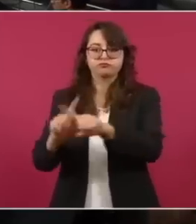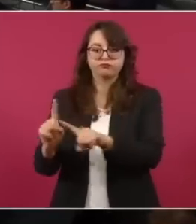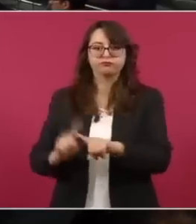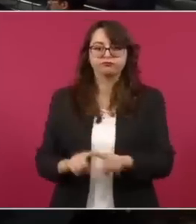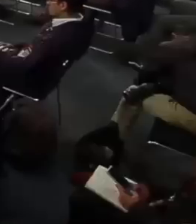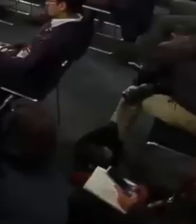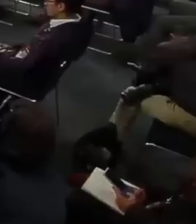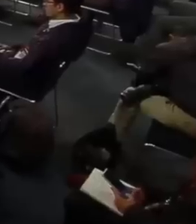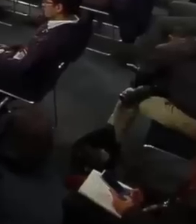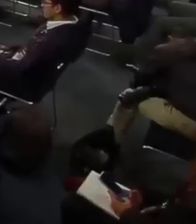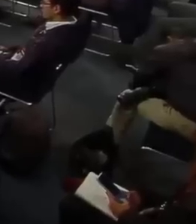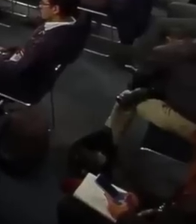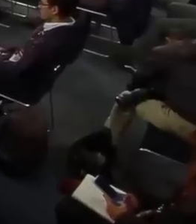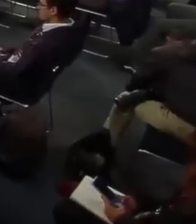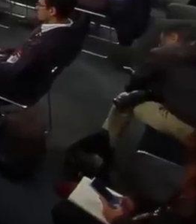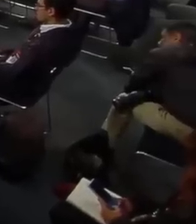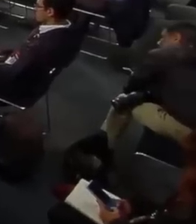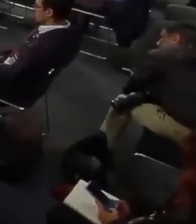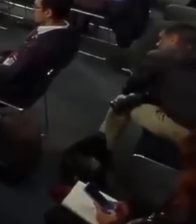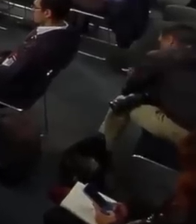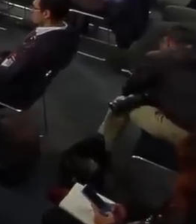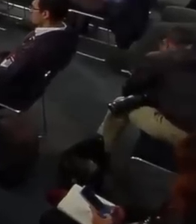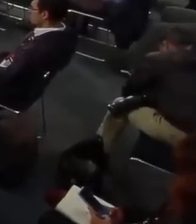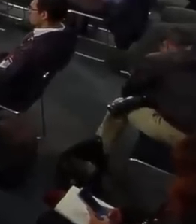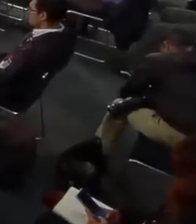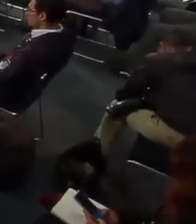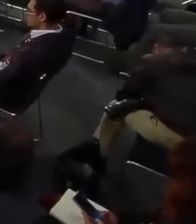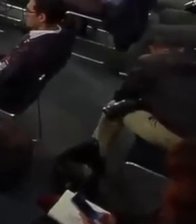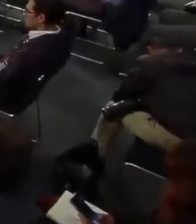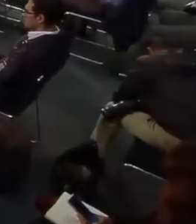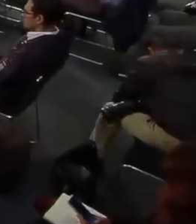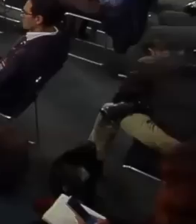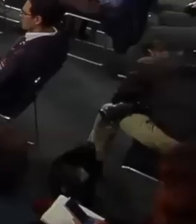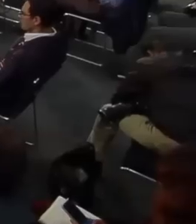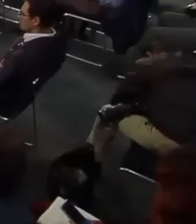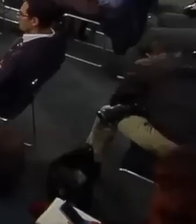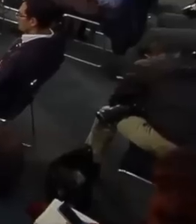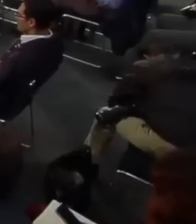si se trata de mano de obra calificada.